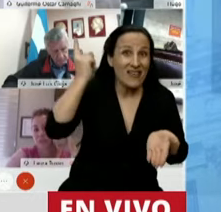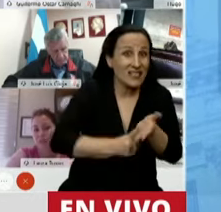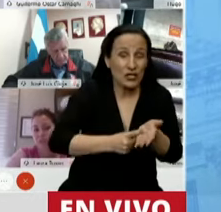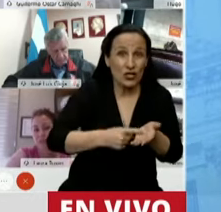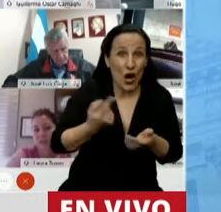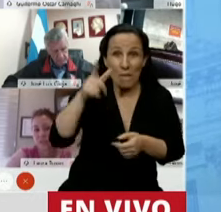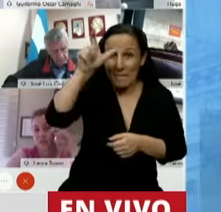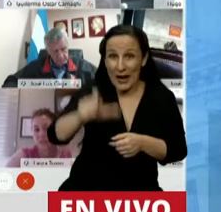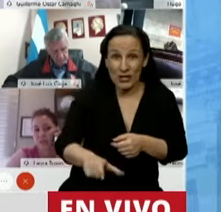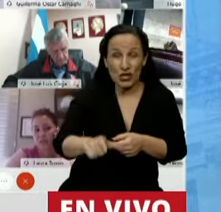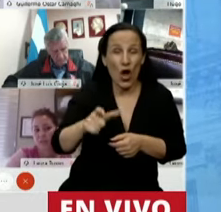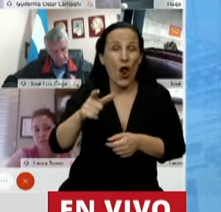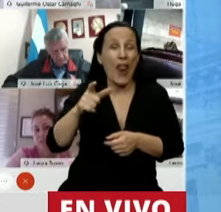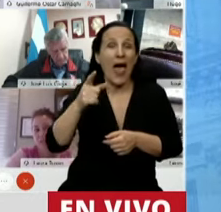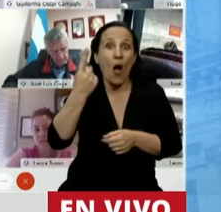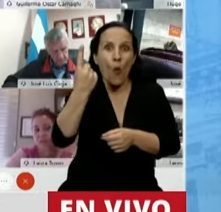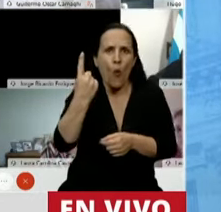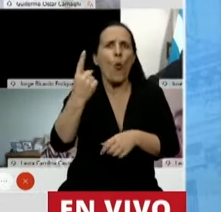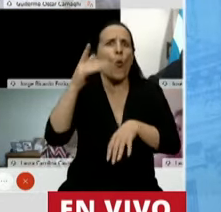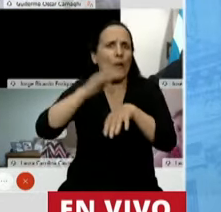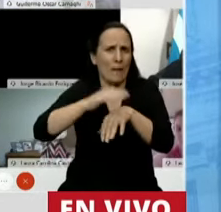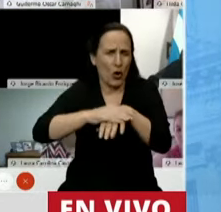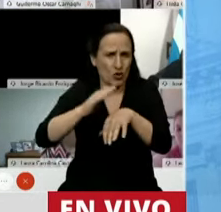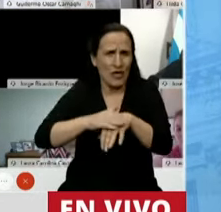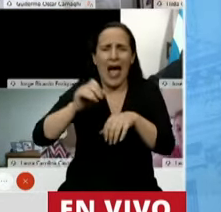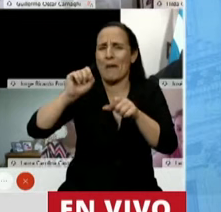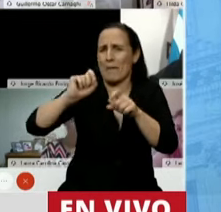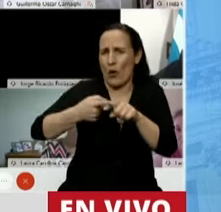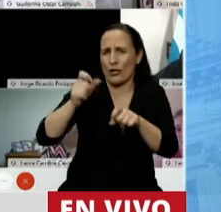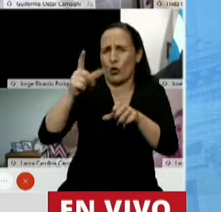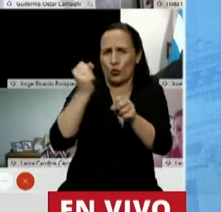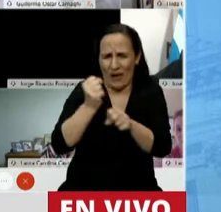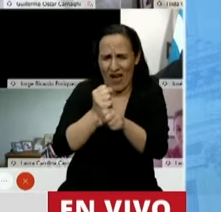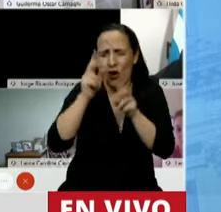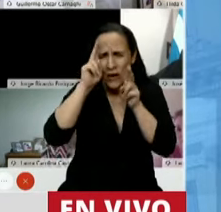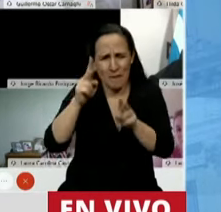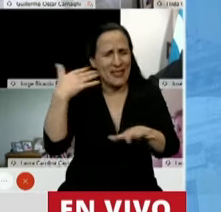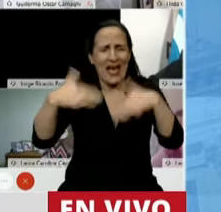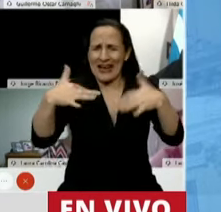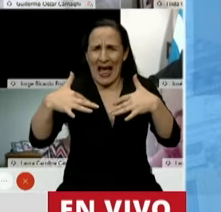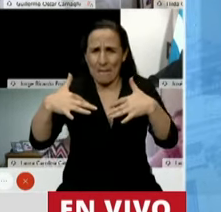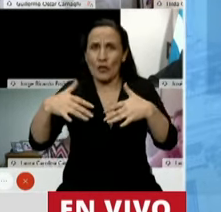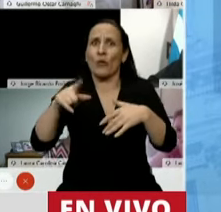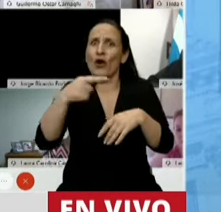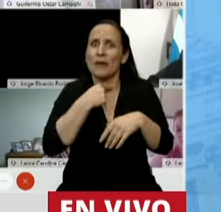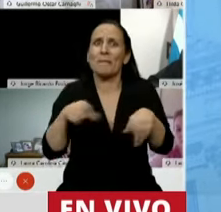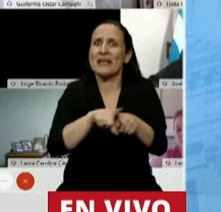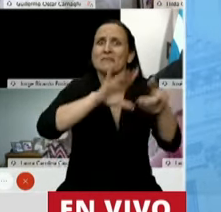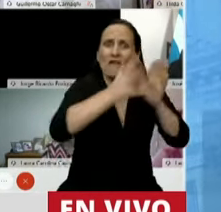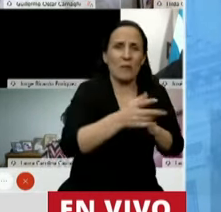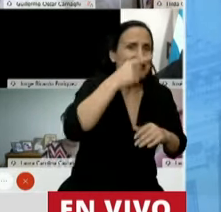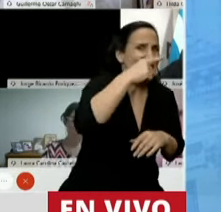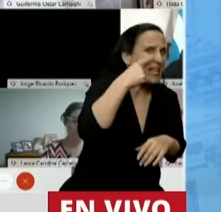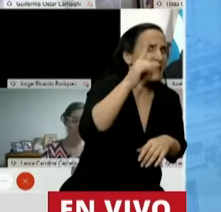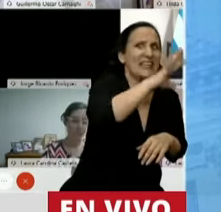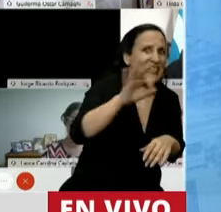para un argentino que tiene una responsabilidad política y funcional, se tome con los más de 7.500 formoseños